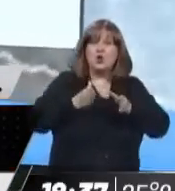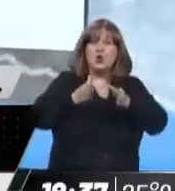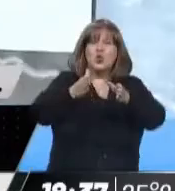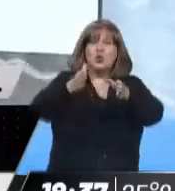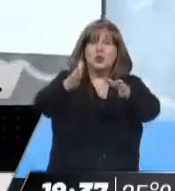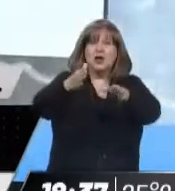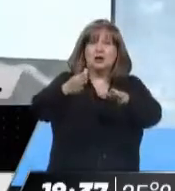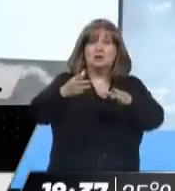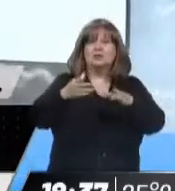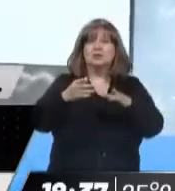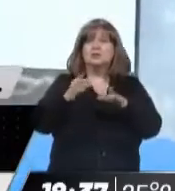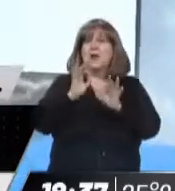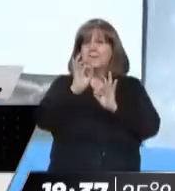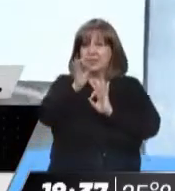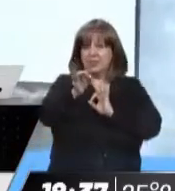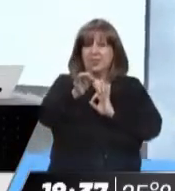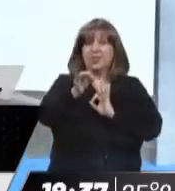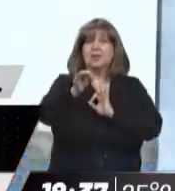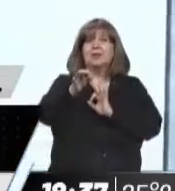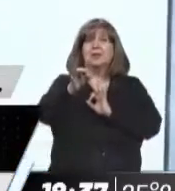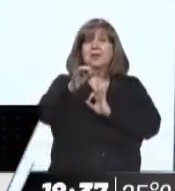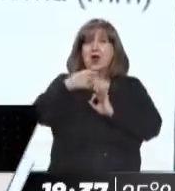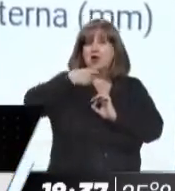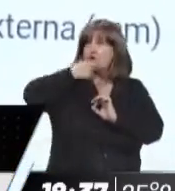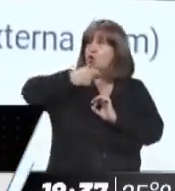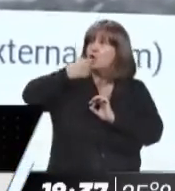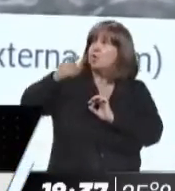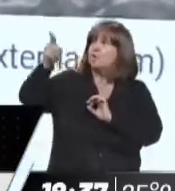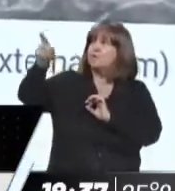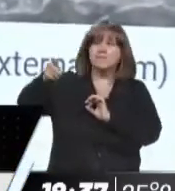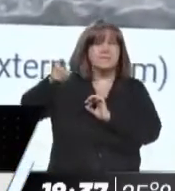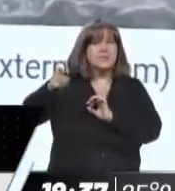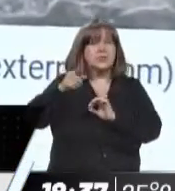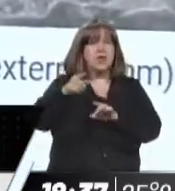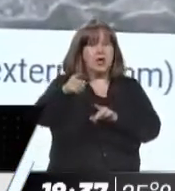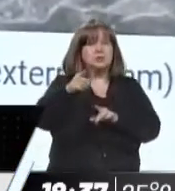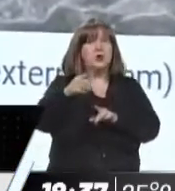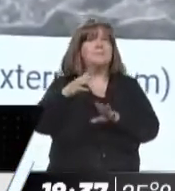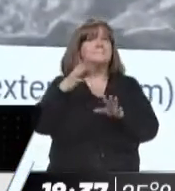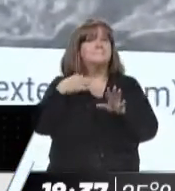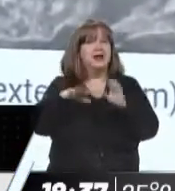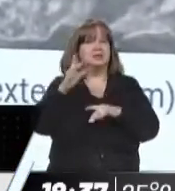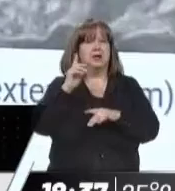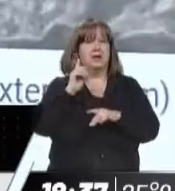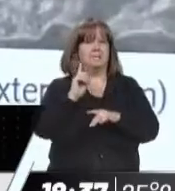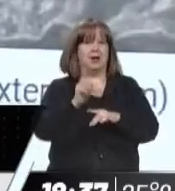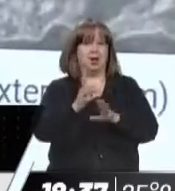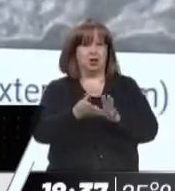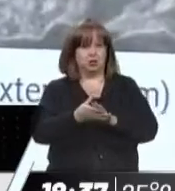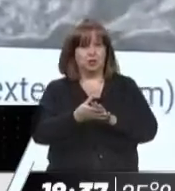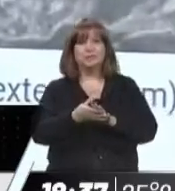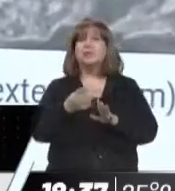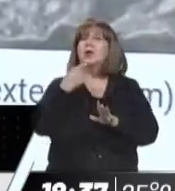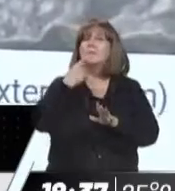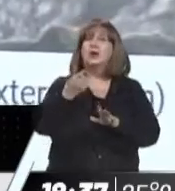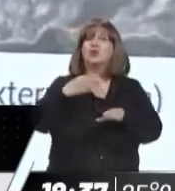Aquellos lugares que tienen sectores en rojo, esos son los sectores más perjudicados. En este caso, la ruta